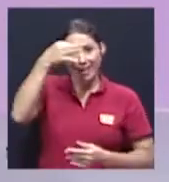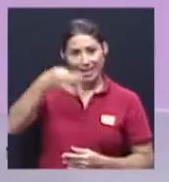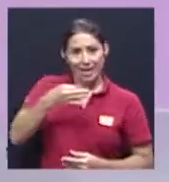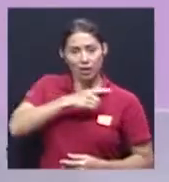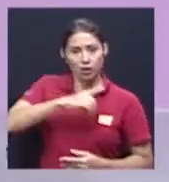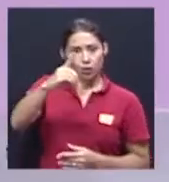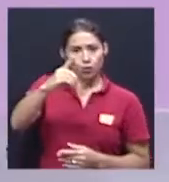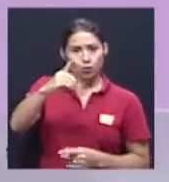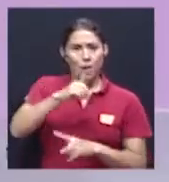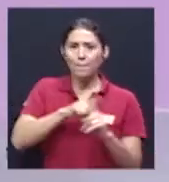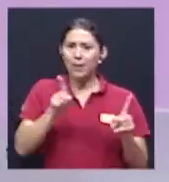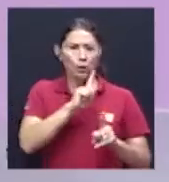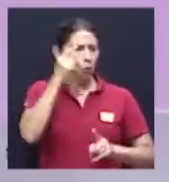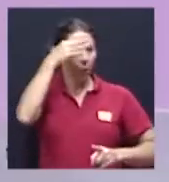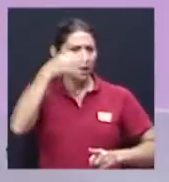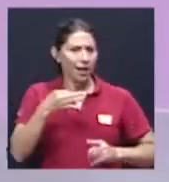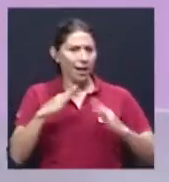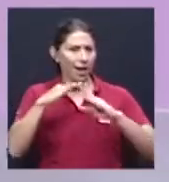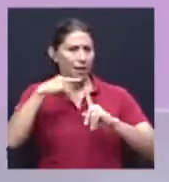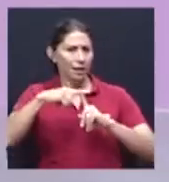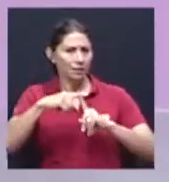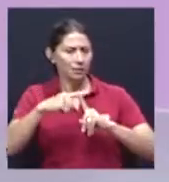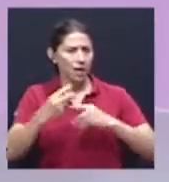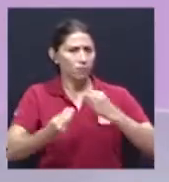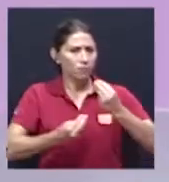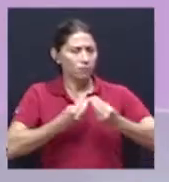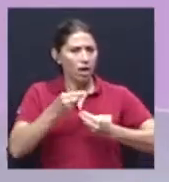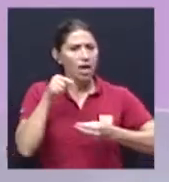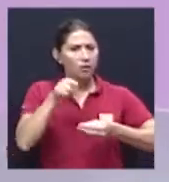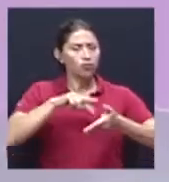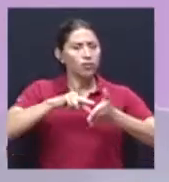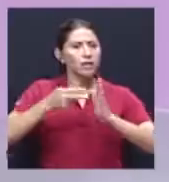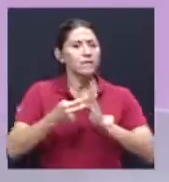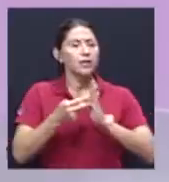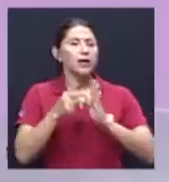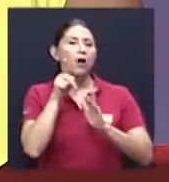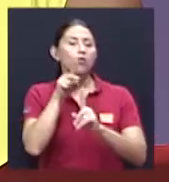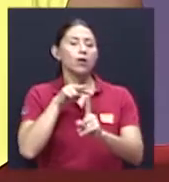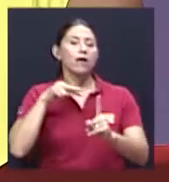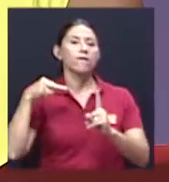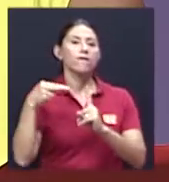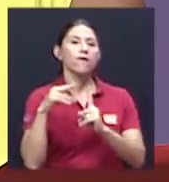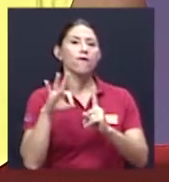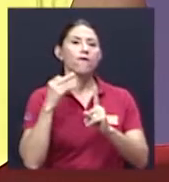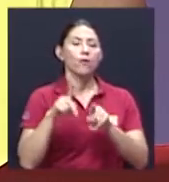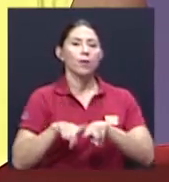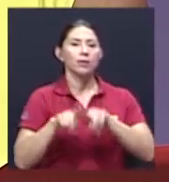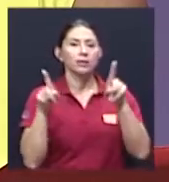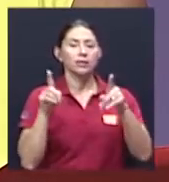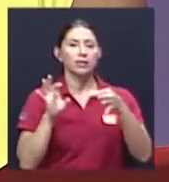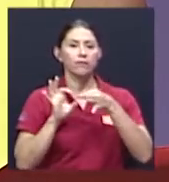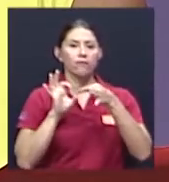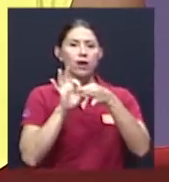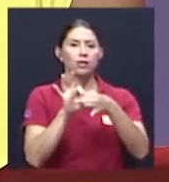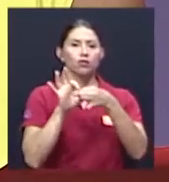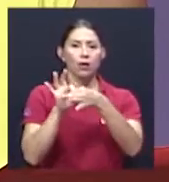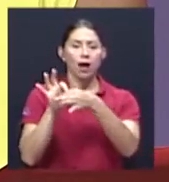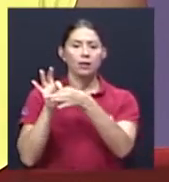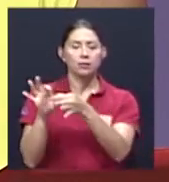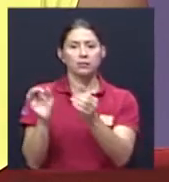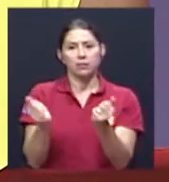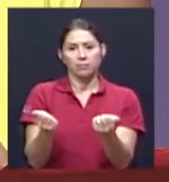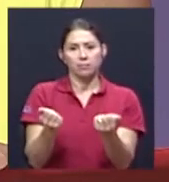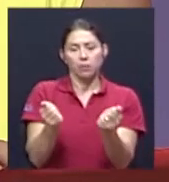Dios, pero no creen en la Iglesia. Y esto configura una forma distinta de relacionarse con muchas cosas. Ya no es